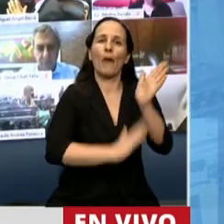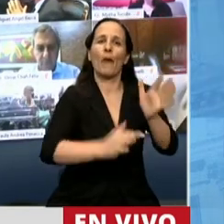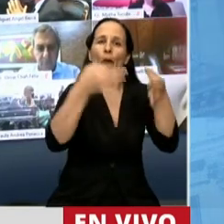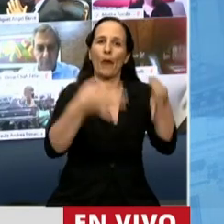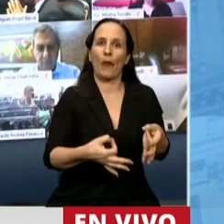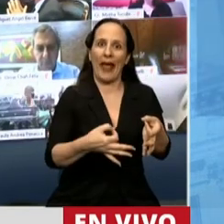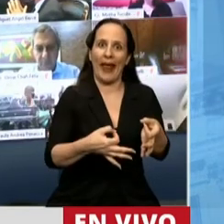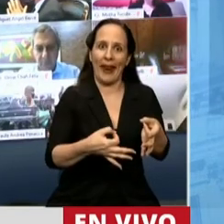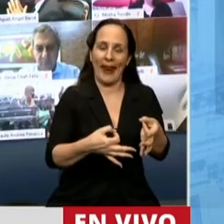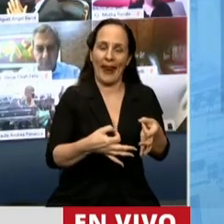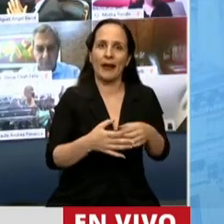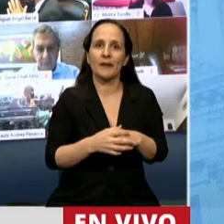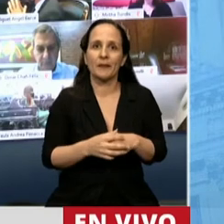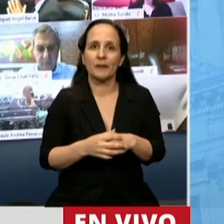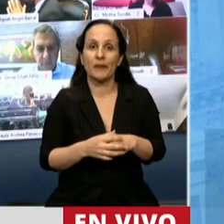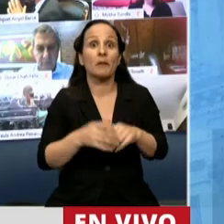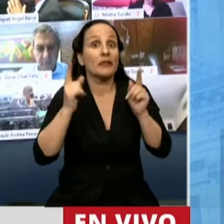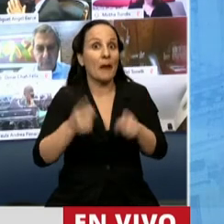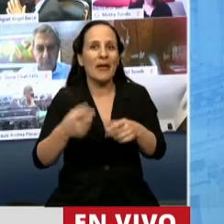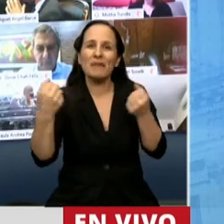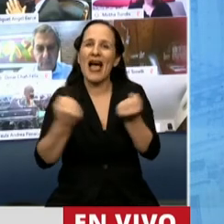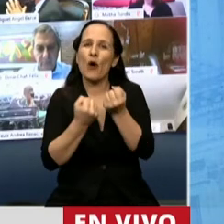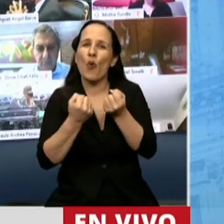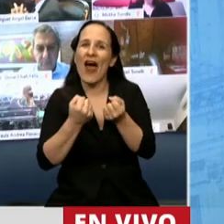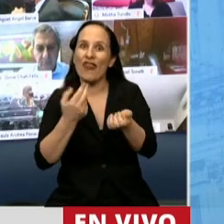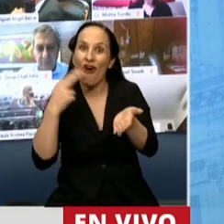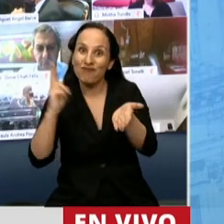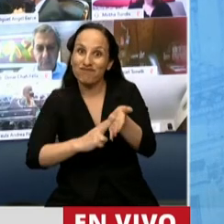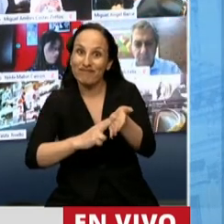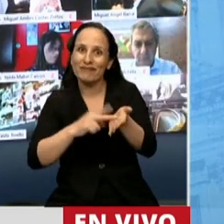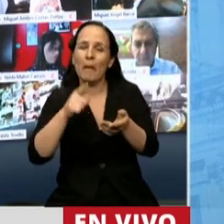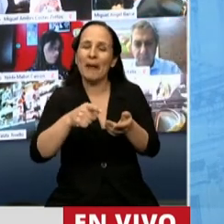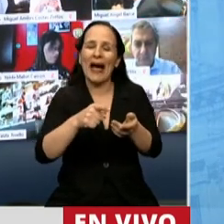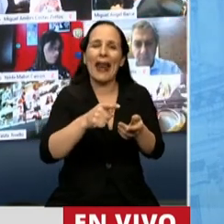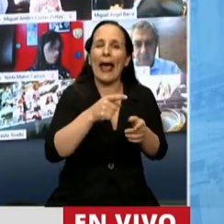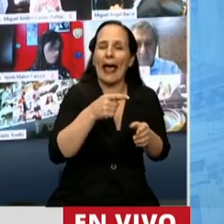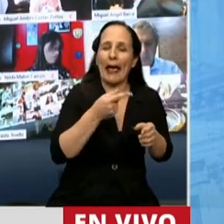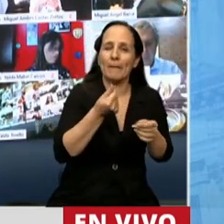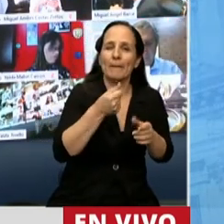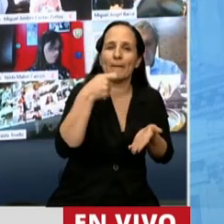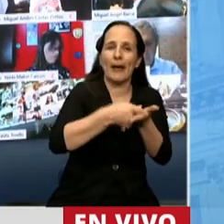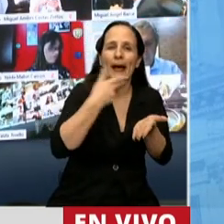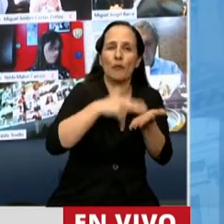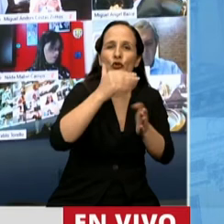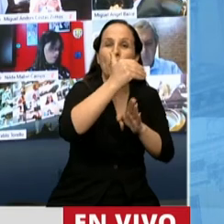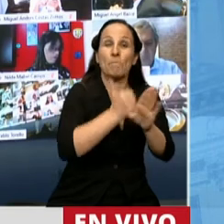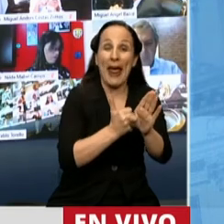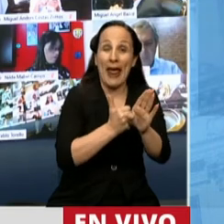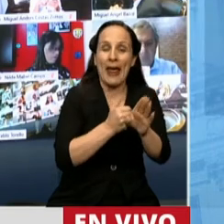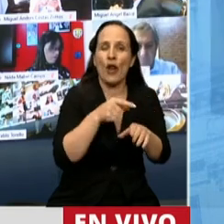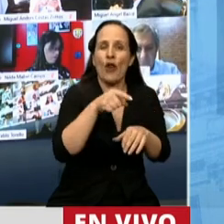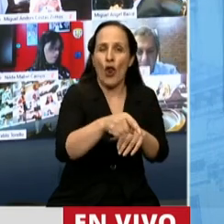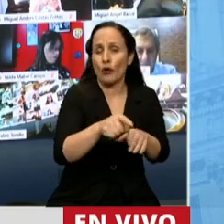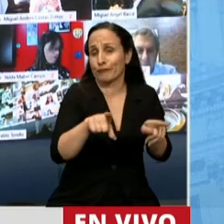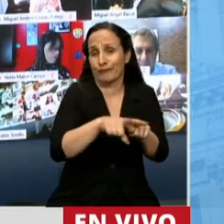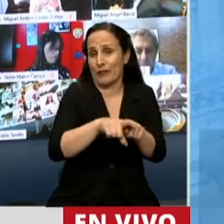Pero también la eliminación del acuerdo fiscal para la reducción de ingresos brutos que afecta a la cítricultura como a todas